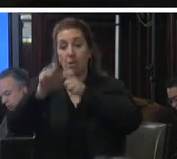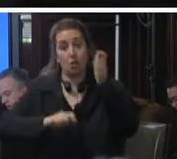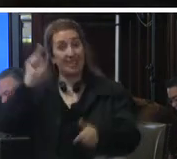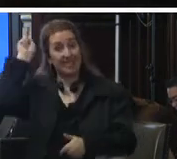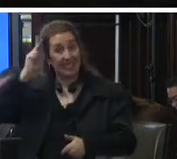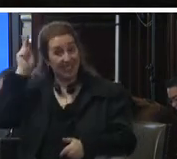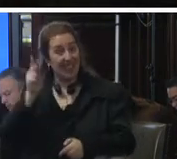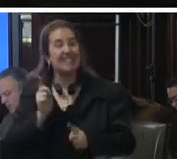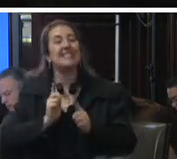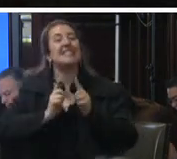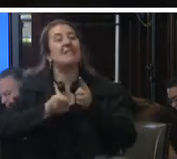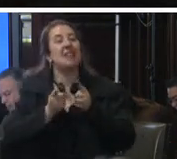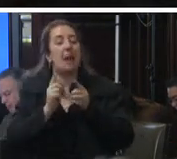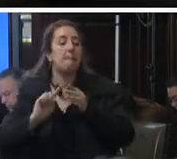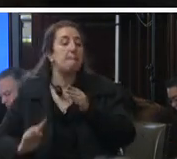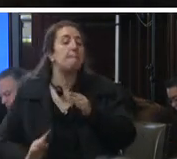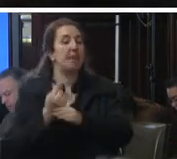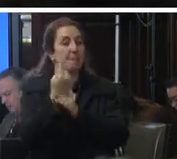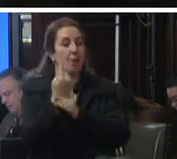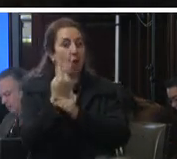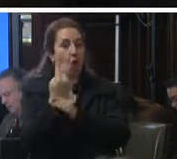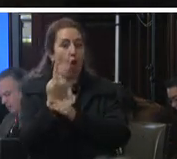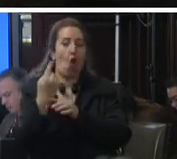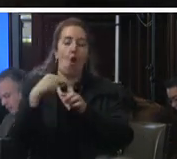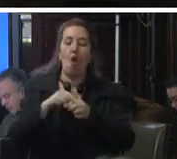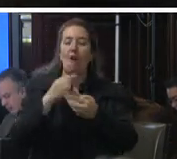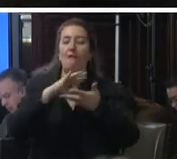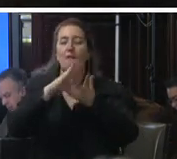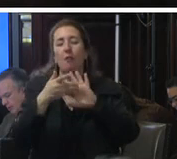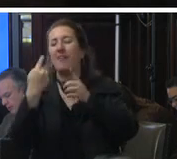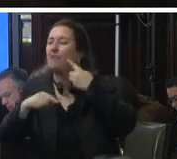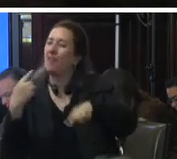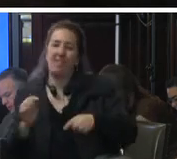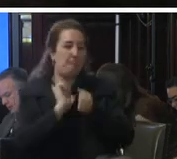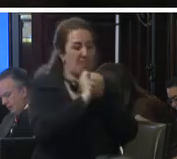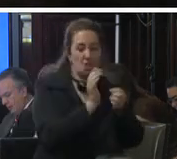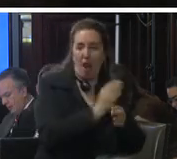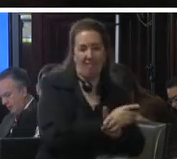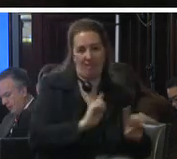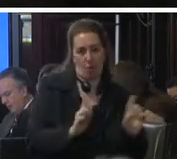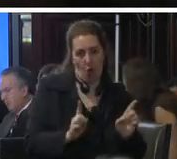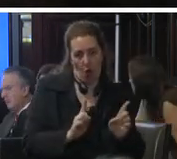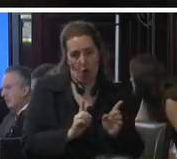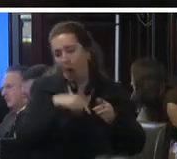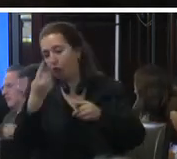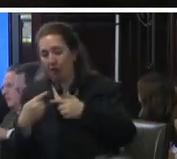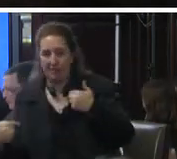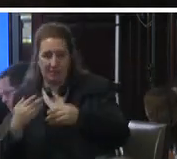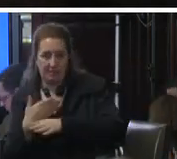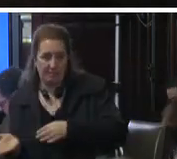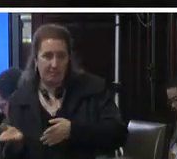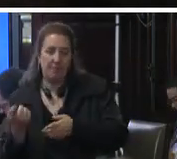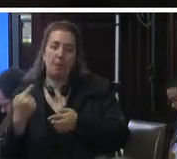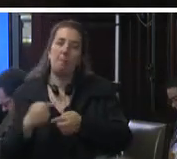deberían privilegiarse la aplicación de la medida cautelar distintas a la prisión preventiva con el objeto de evitar las consecuencias